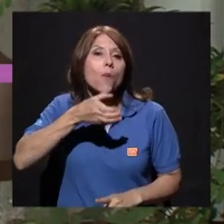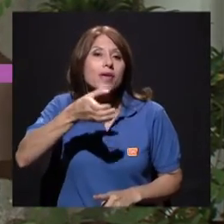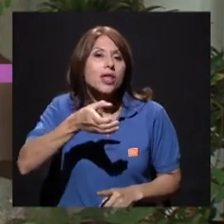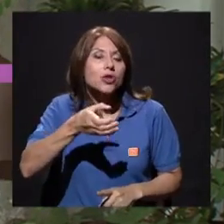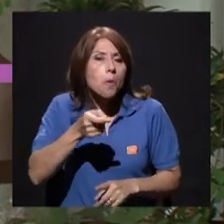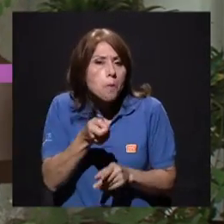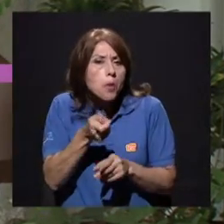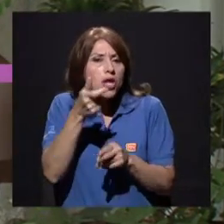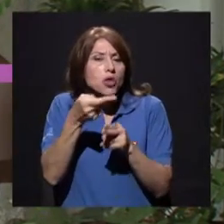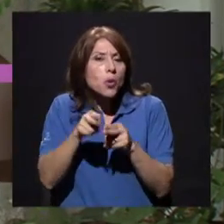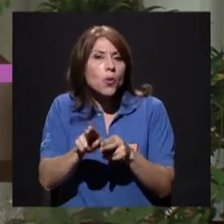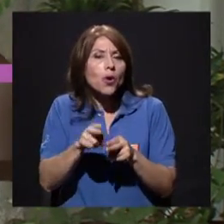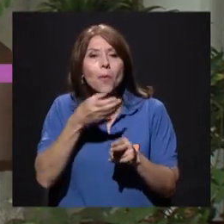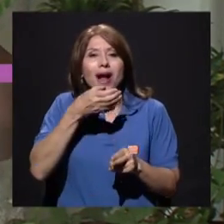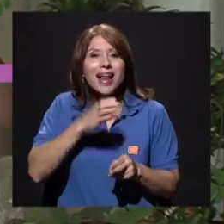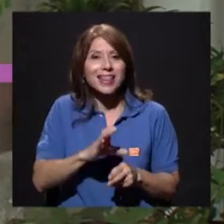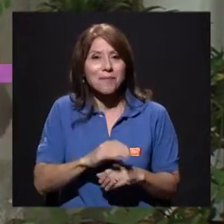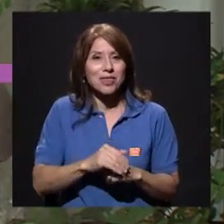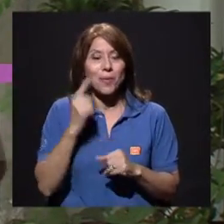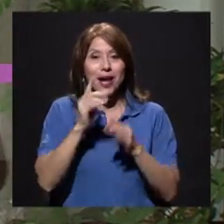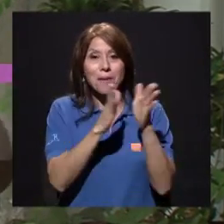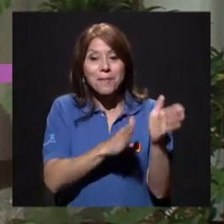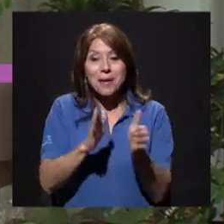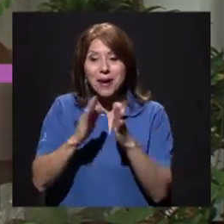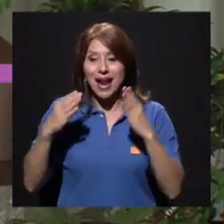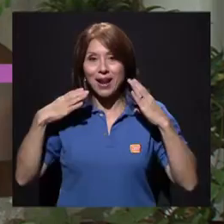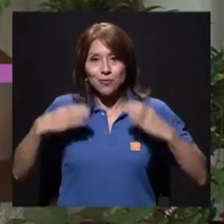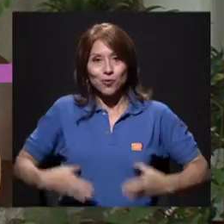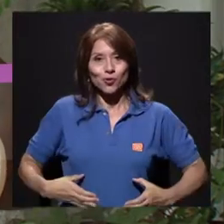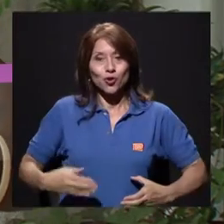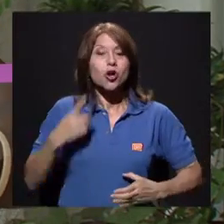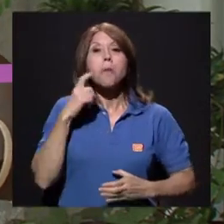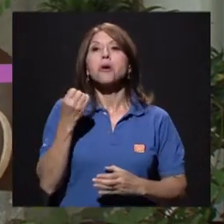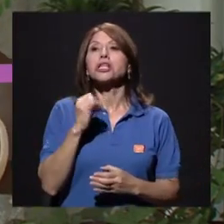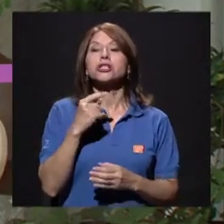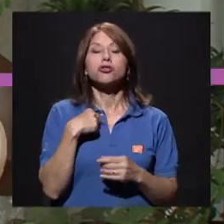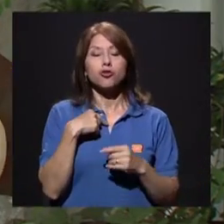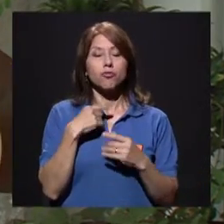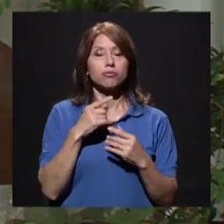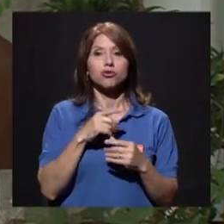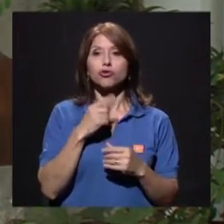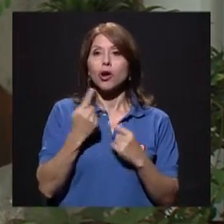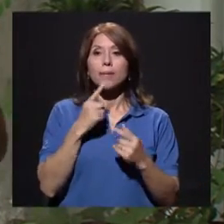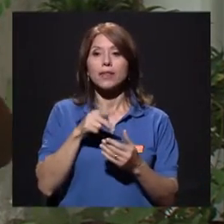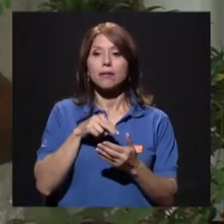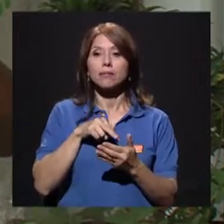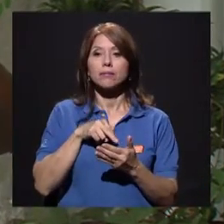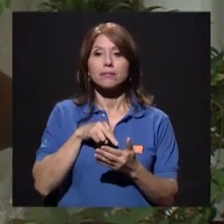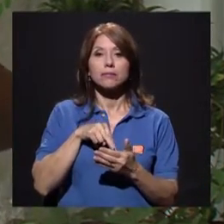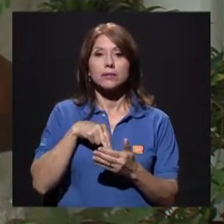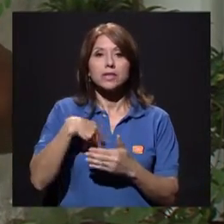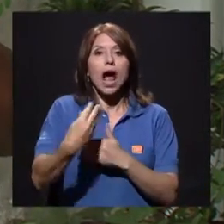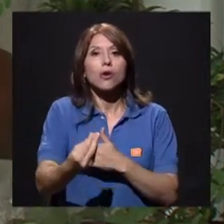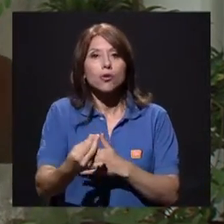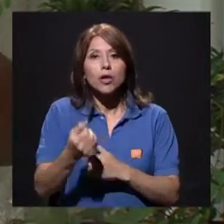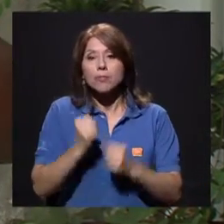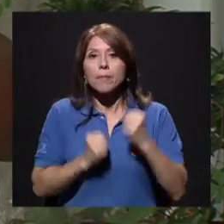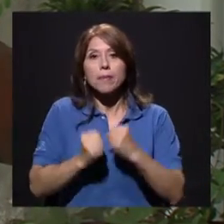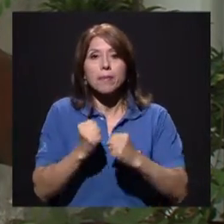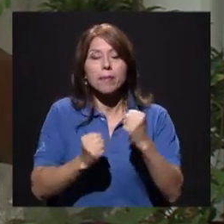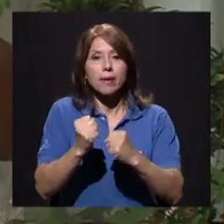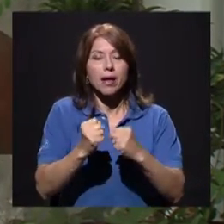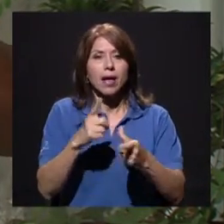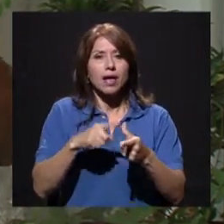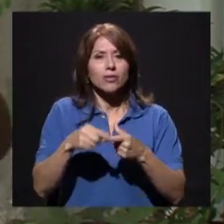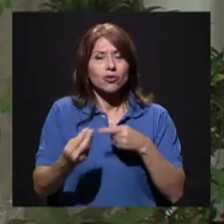preparar los músculos. Porque si yo salgo corriendo, ahí es donde me puedo producir una lesión. Entonces, si yo le doy esa preparación previa,